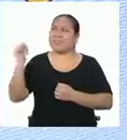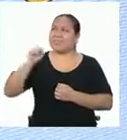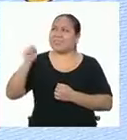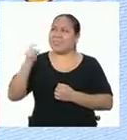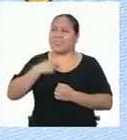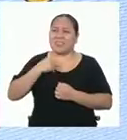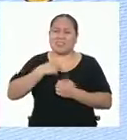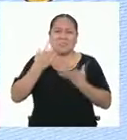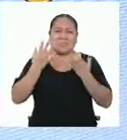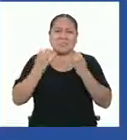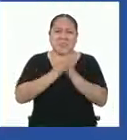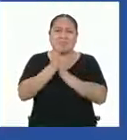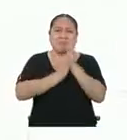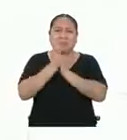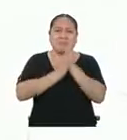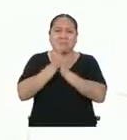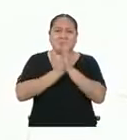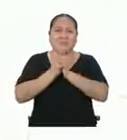recontra inspirada.